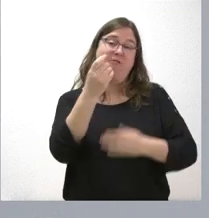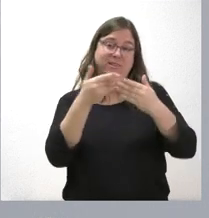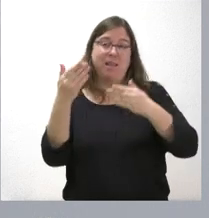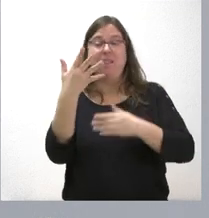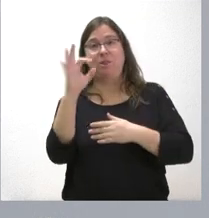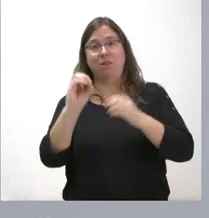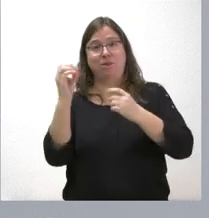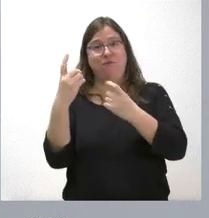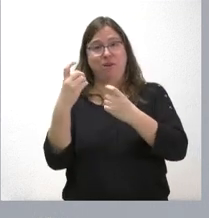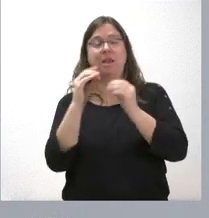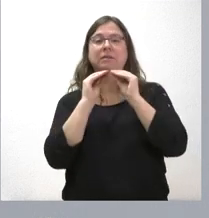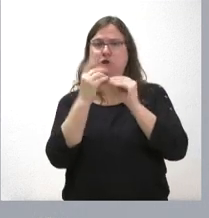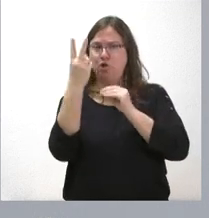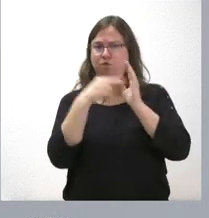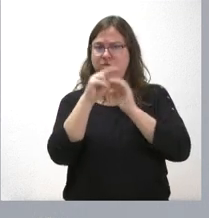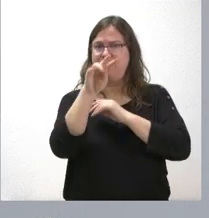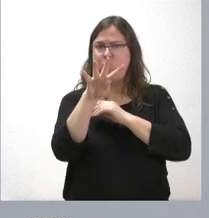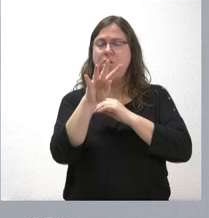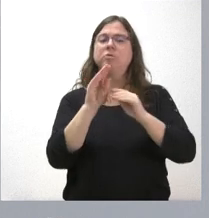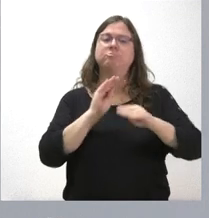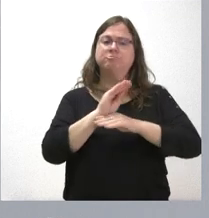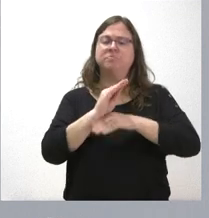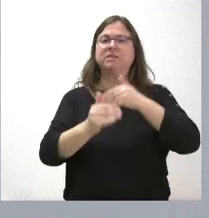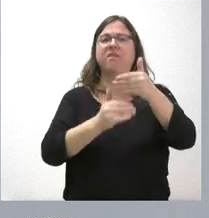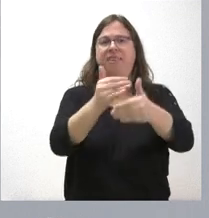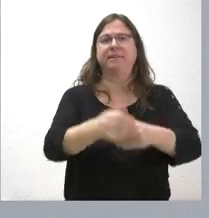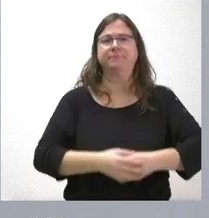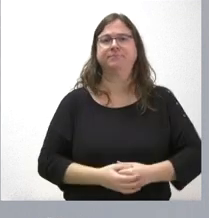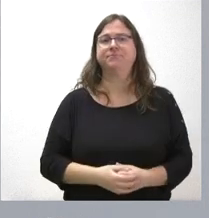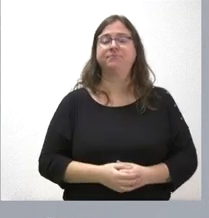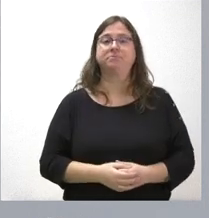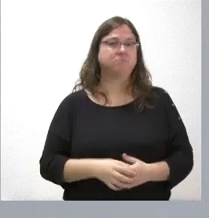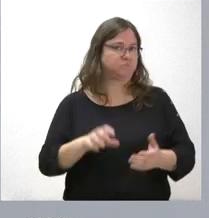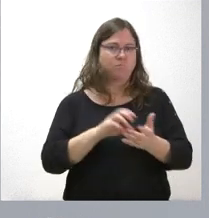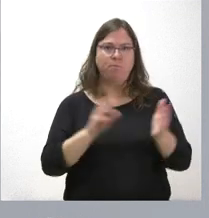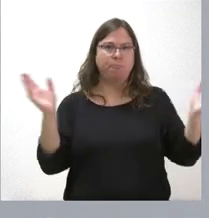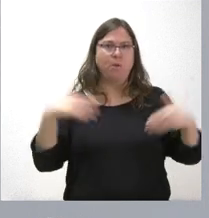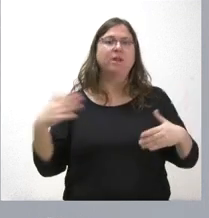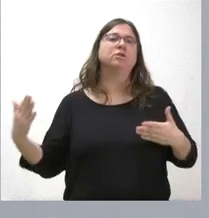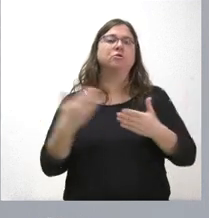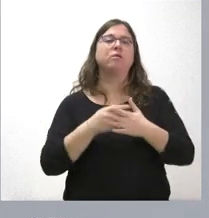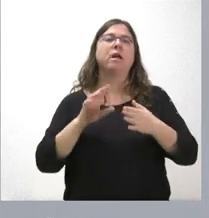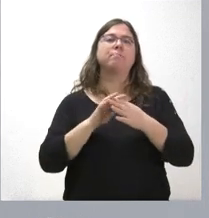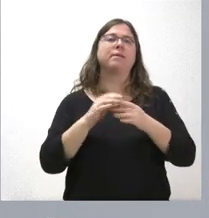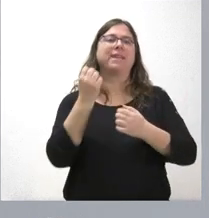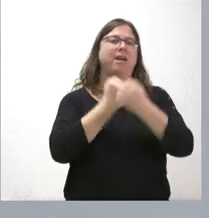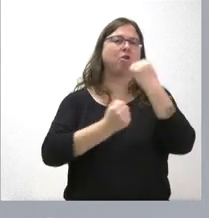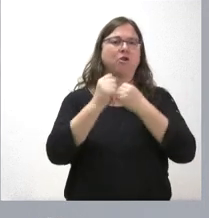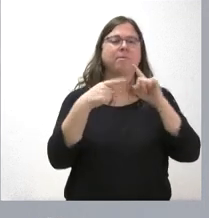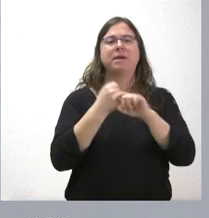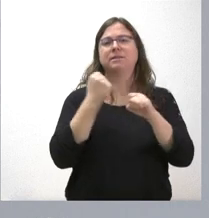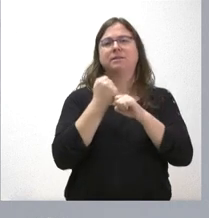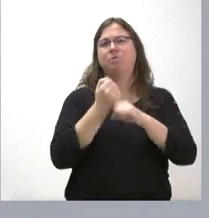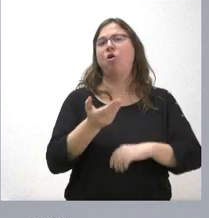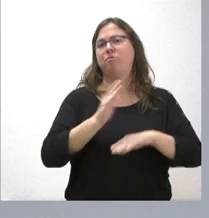desarrollando también en el año 2024 y por tanto son inversiones que iremos realizando Sin lugar a dudas todo lo que tiene que ver con la actividad económica y el empleo son importantes para